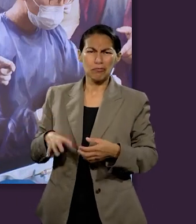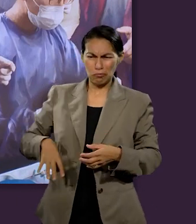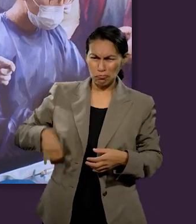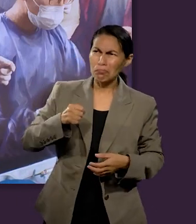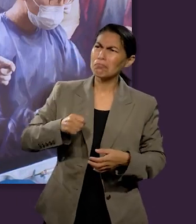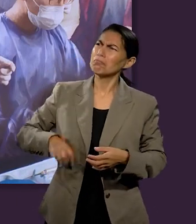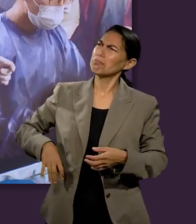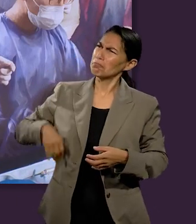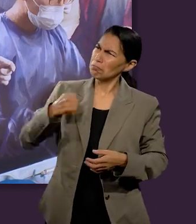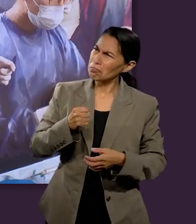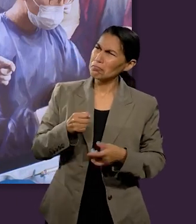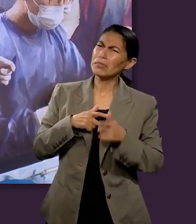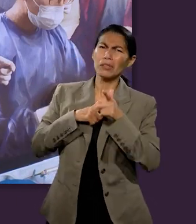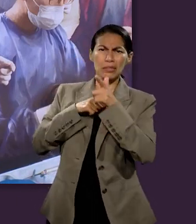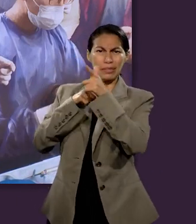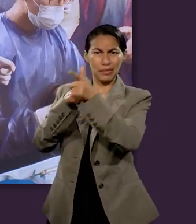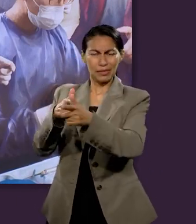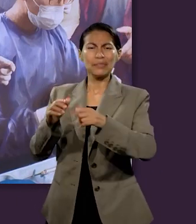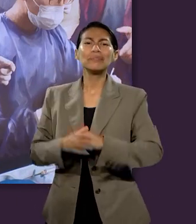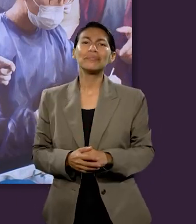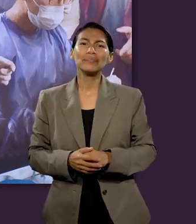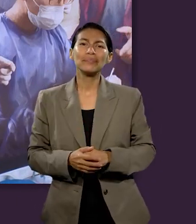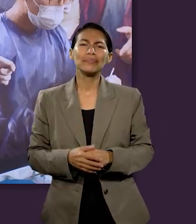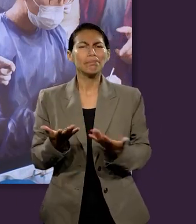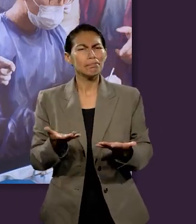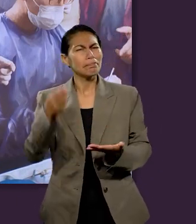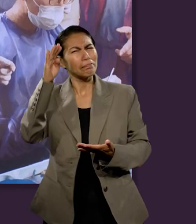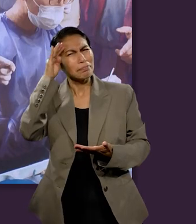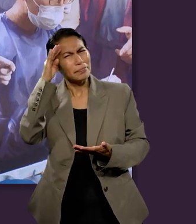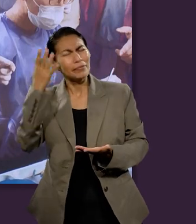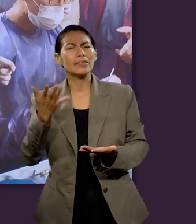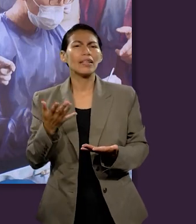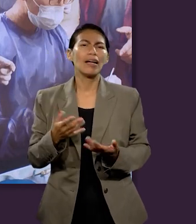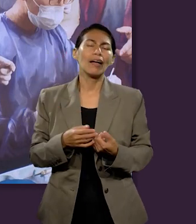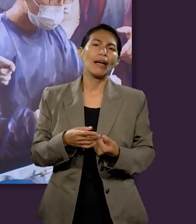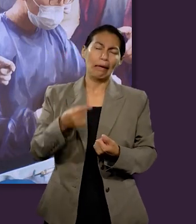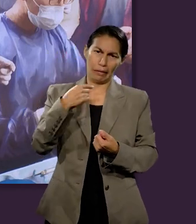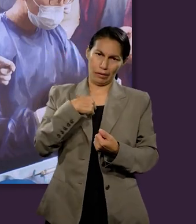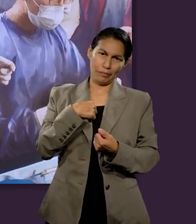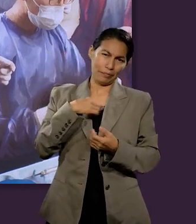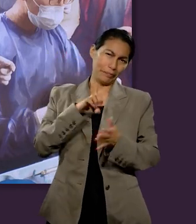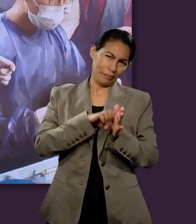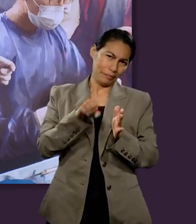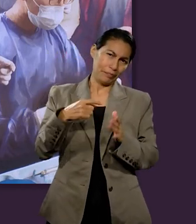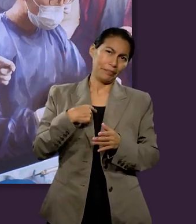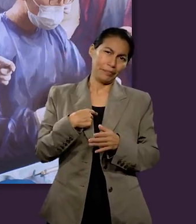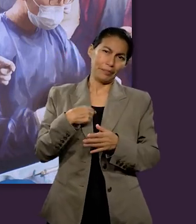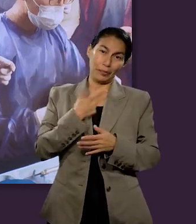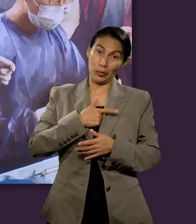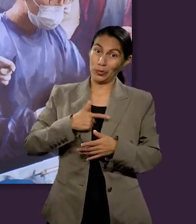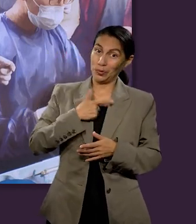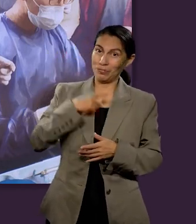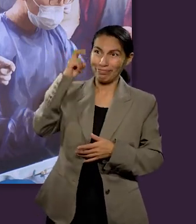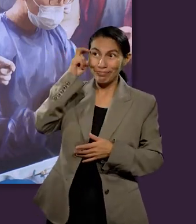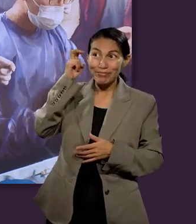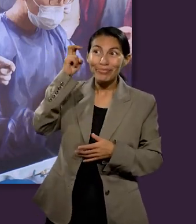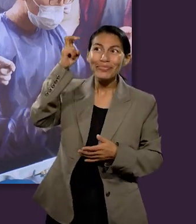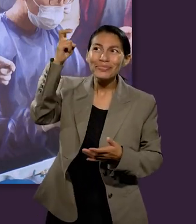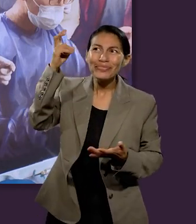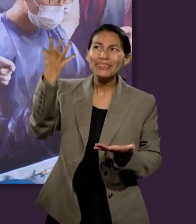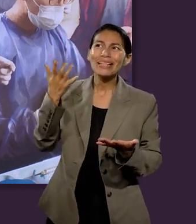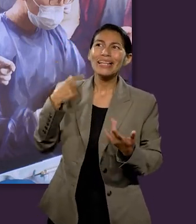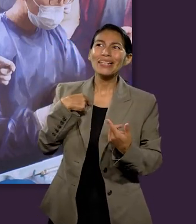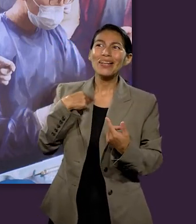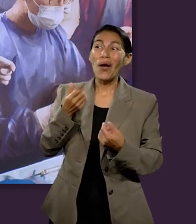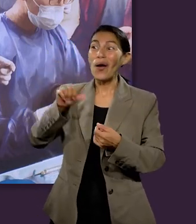pongo a pensar de pronto cuando, bueno, en mi caso me gusta mucho viajar y cuando sé que el día siguiente tengo un viaje a veces basta con